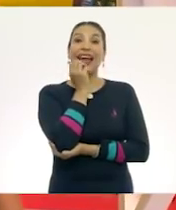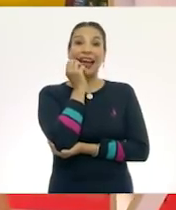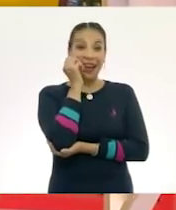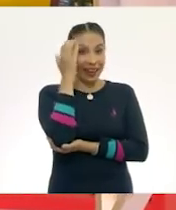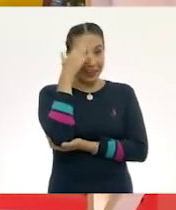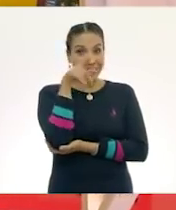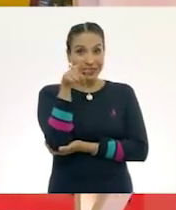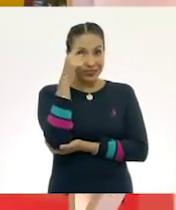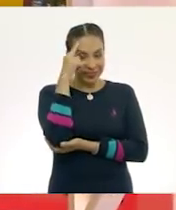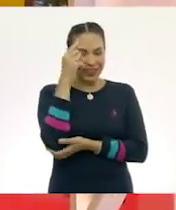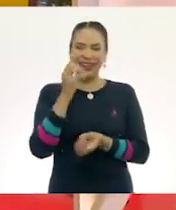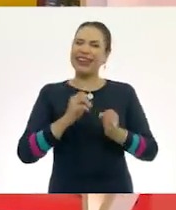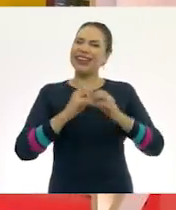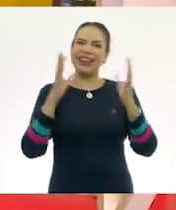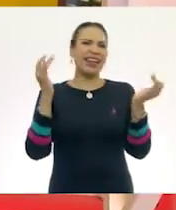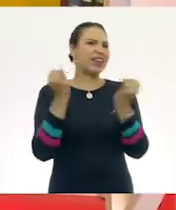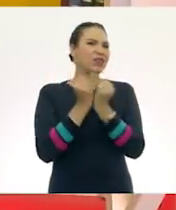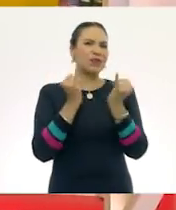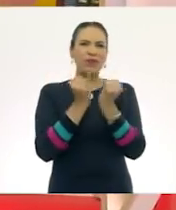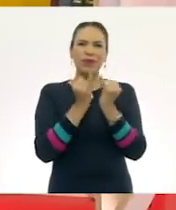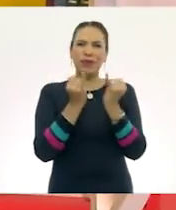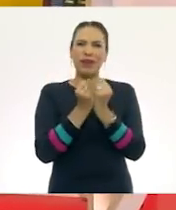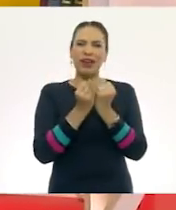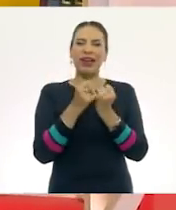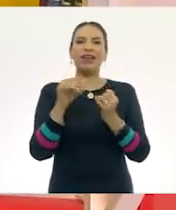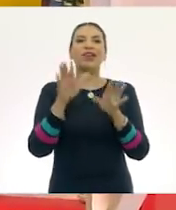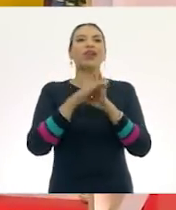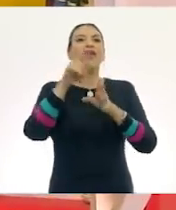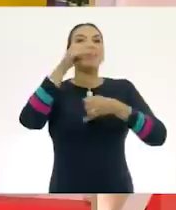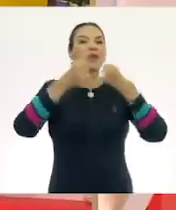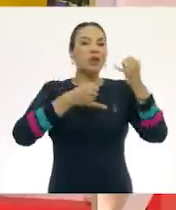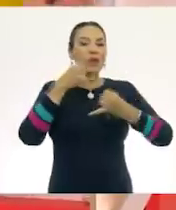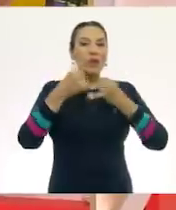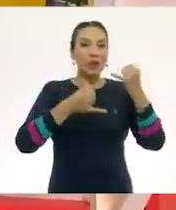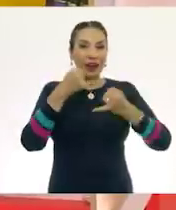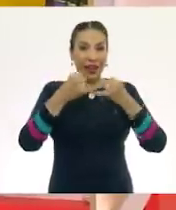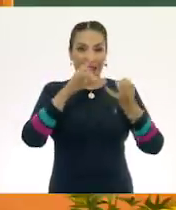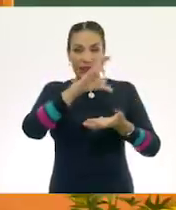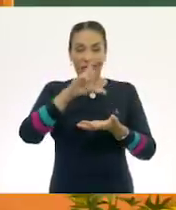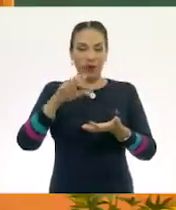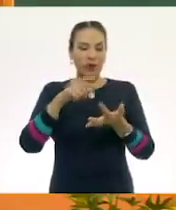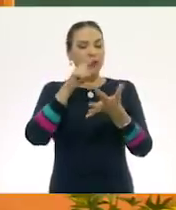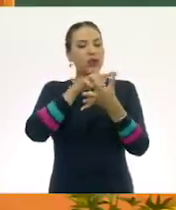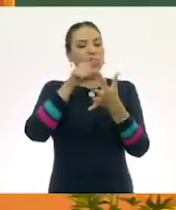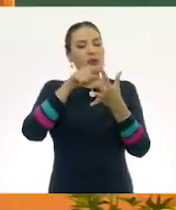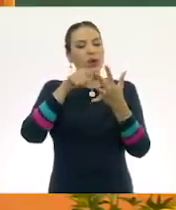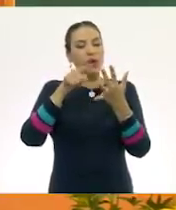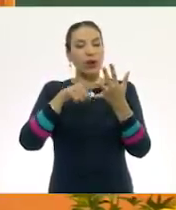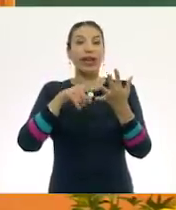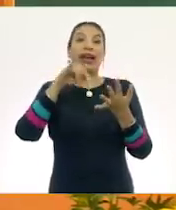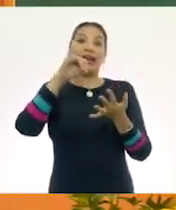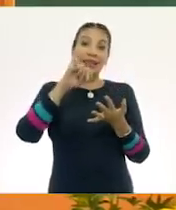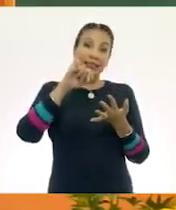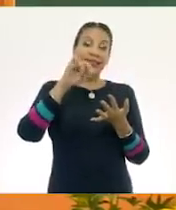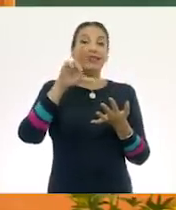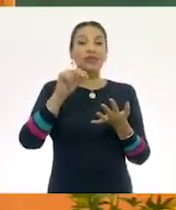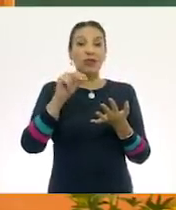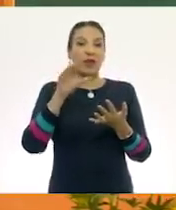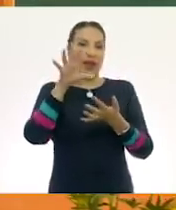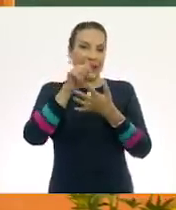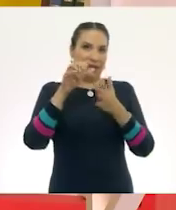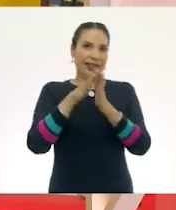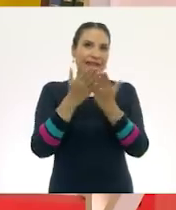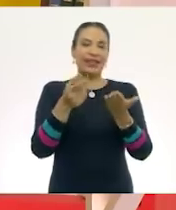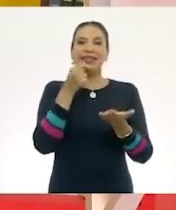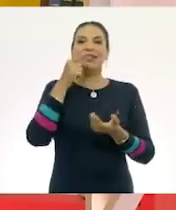lo sabes? Claro, lo mismo que hicimos con los juguetes. Contar y ver si nos alcanzan los libros